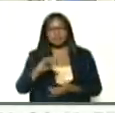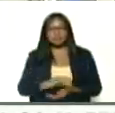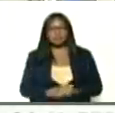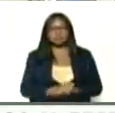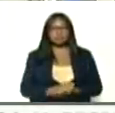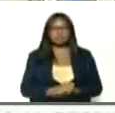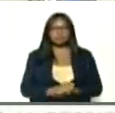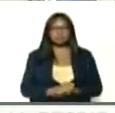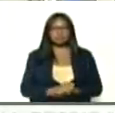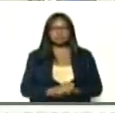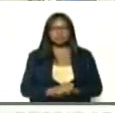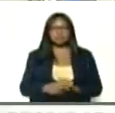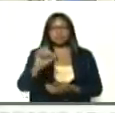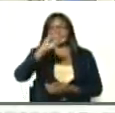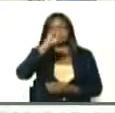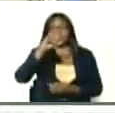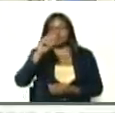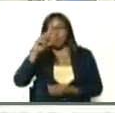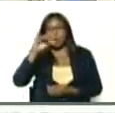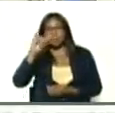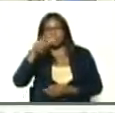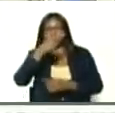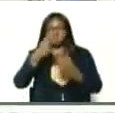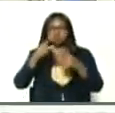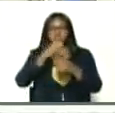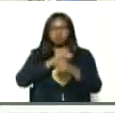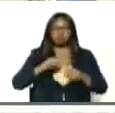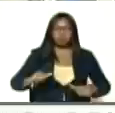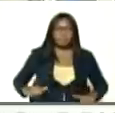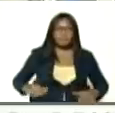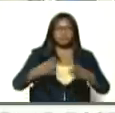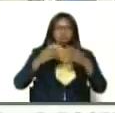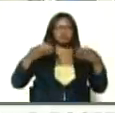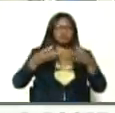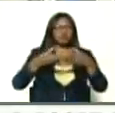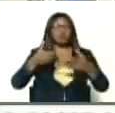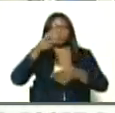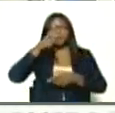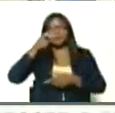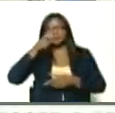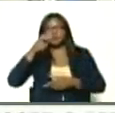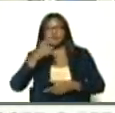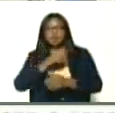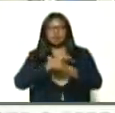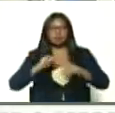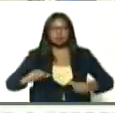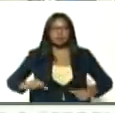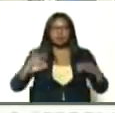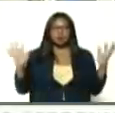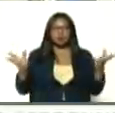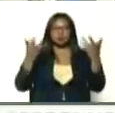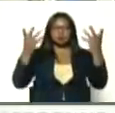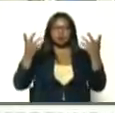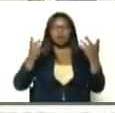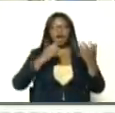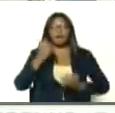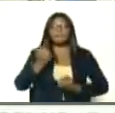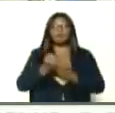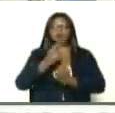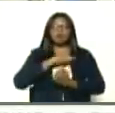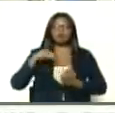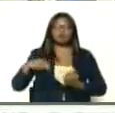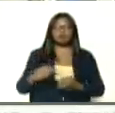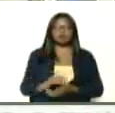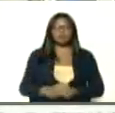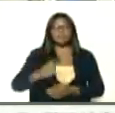Dubolay, en la Sodi, con el general Núñez Hernández, y con todos los componentes, de nuestra gloriosa fuerza, más nacional bolivariana, y